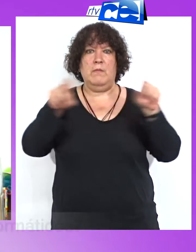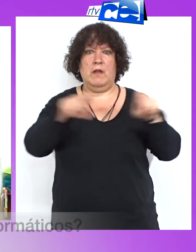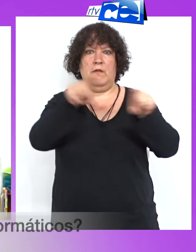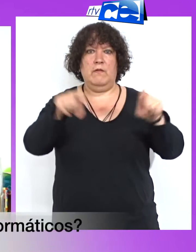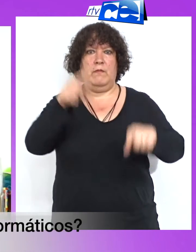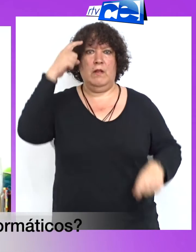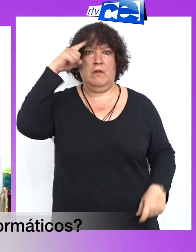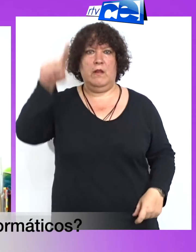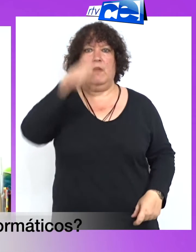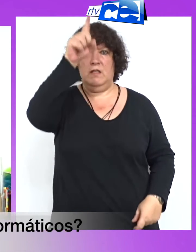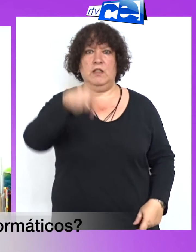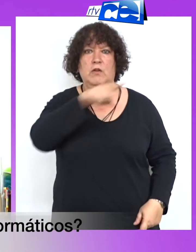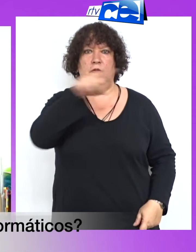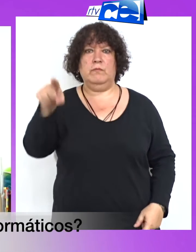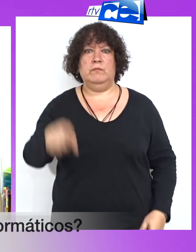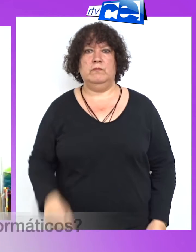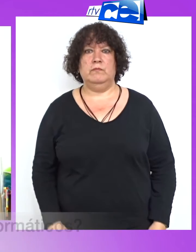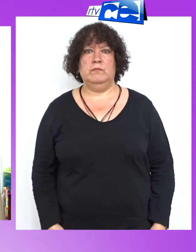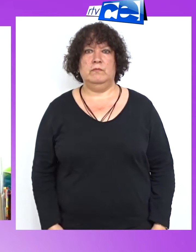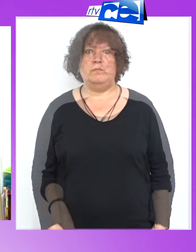¿Y manejo de programas informáticos?